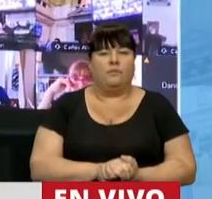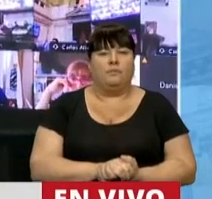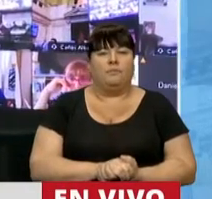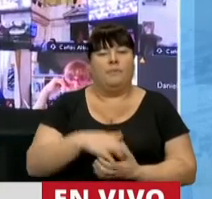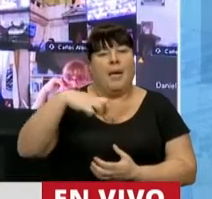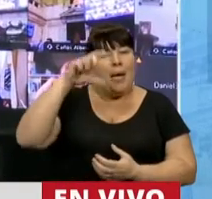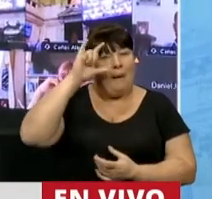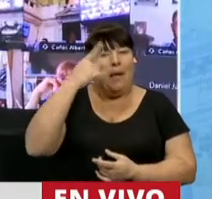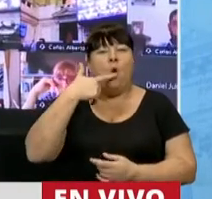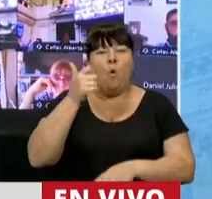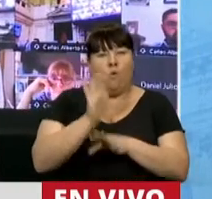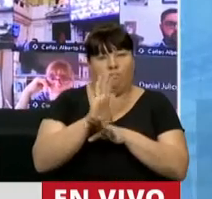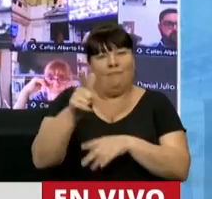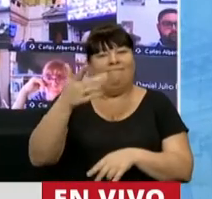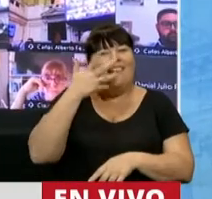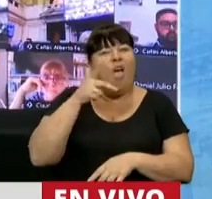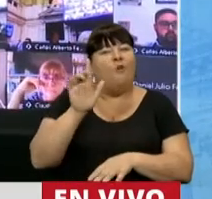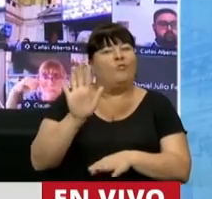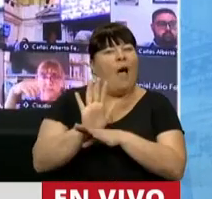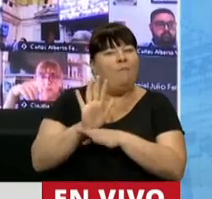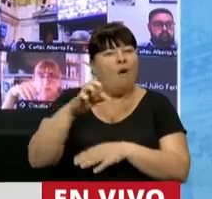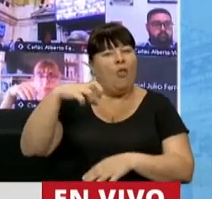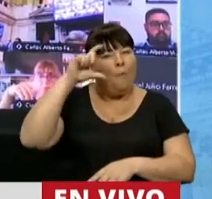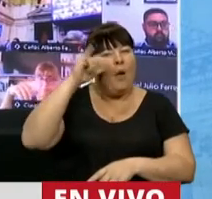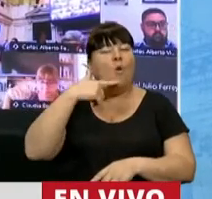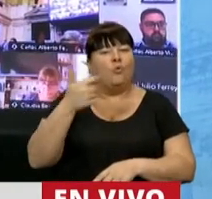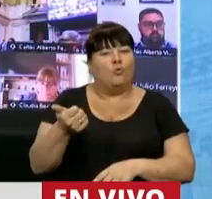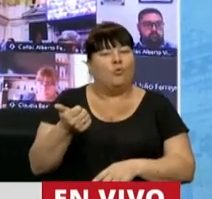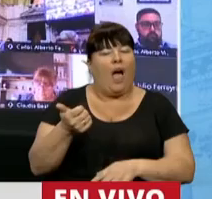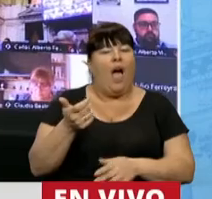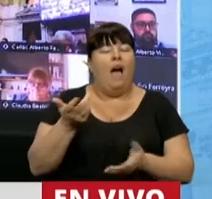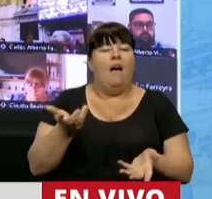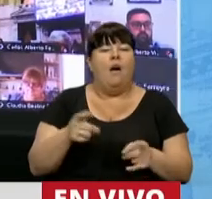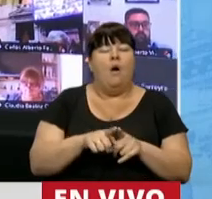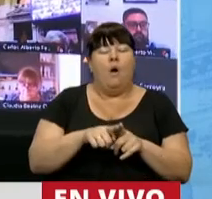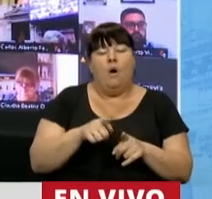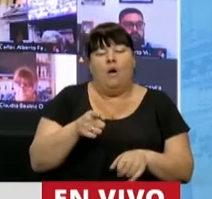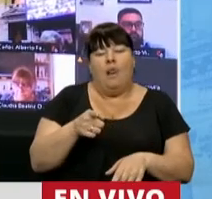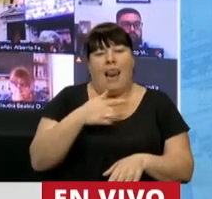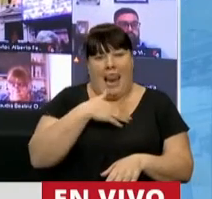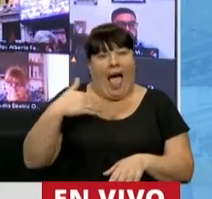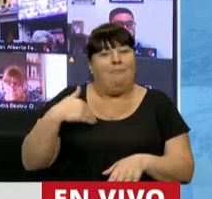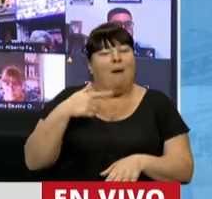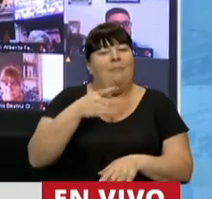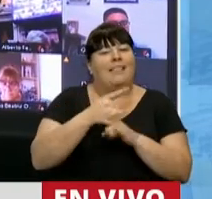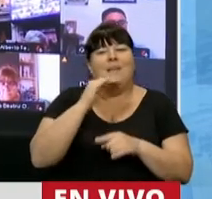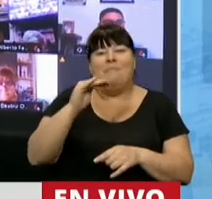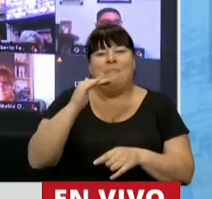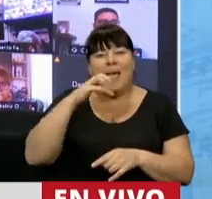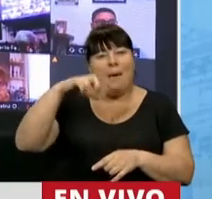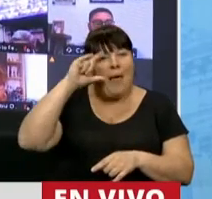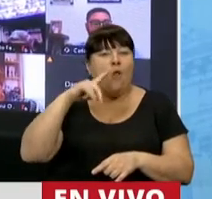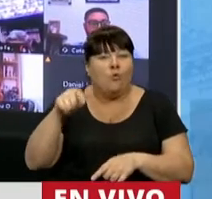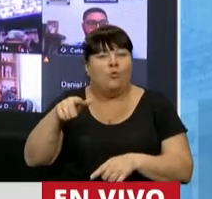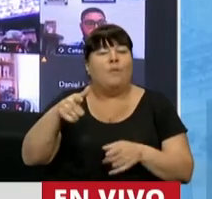Pelusa, como a él le gustaba que le digan, y que su mamá lo llamaba así,